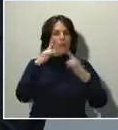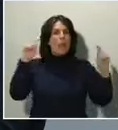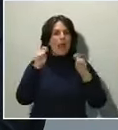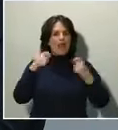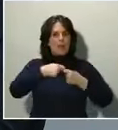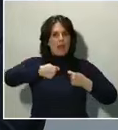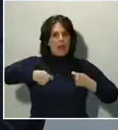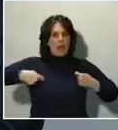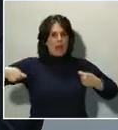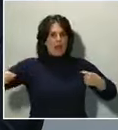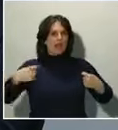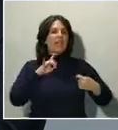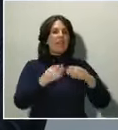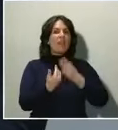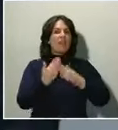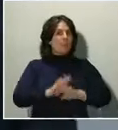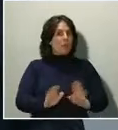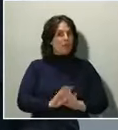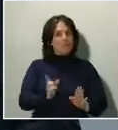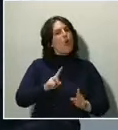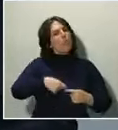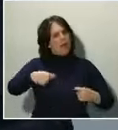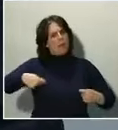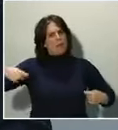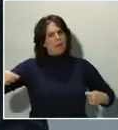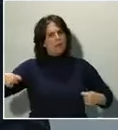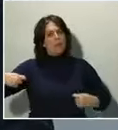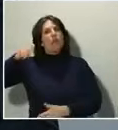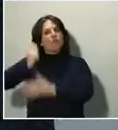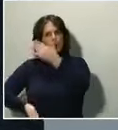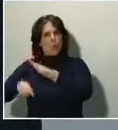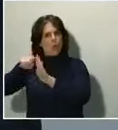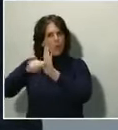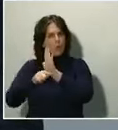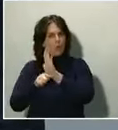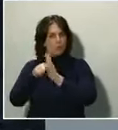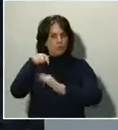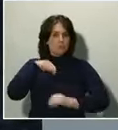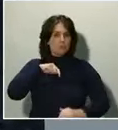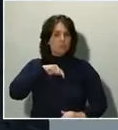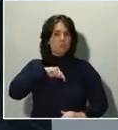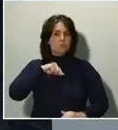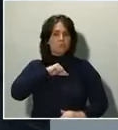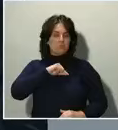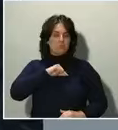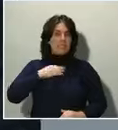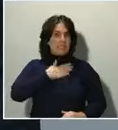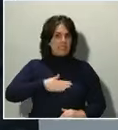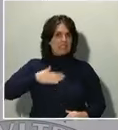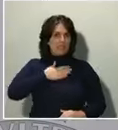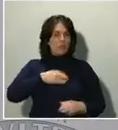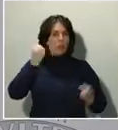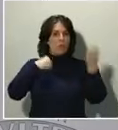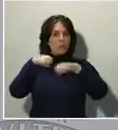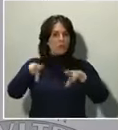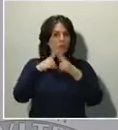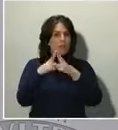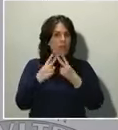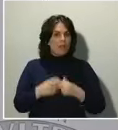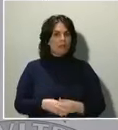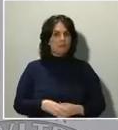los 15 días y con medidas más drásticas? ¿Está satisfecho hasta ahora con el comportamiento social? Sí, sin duda alguna.